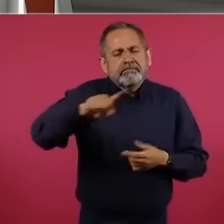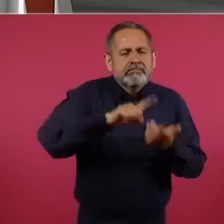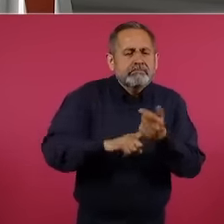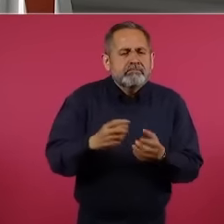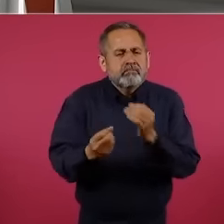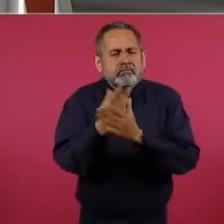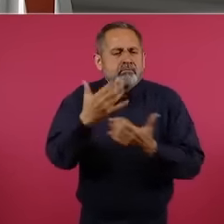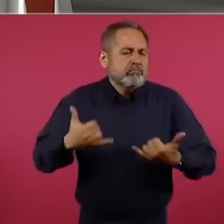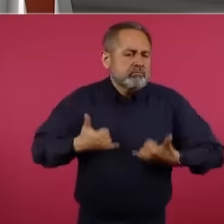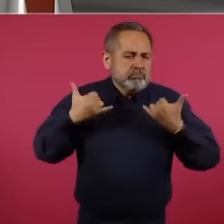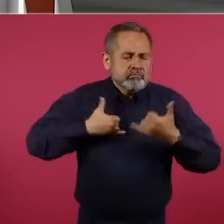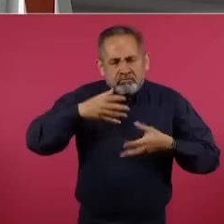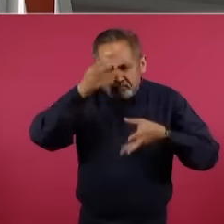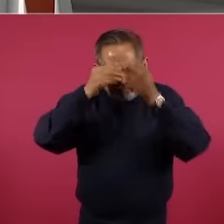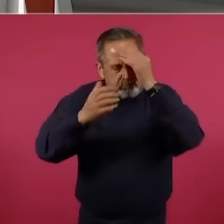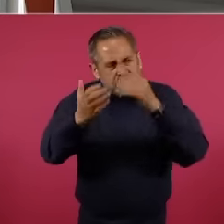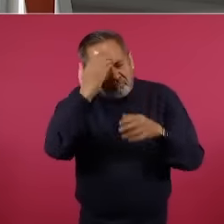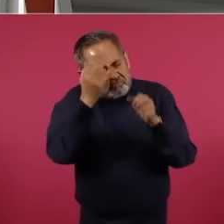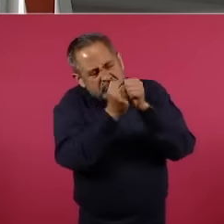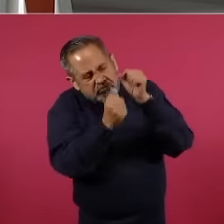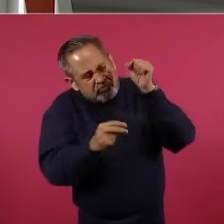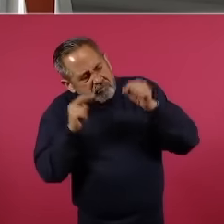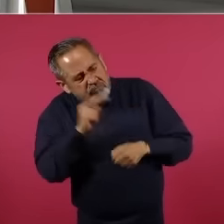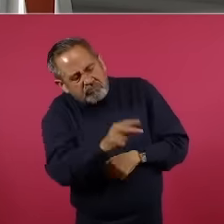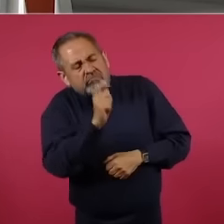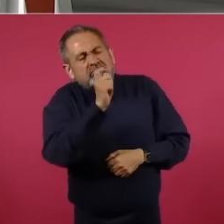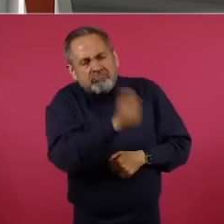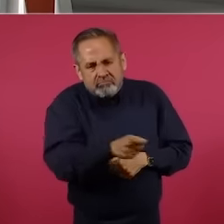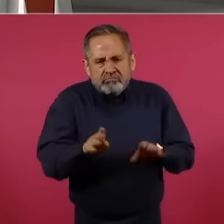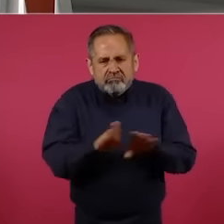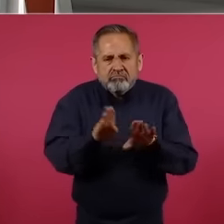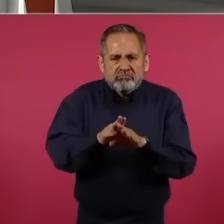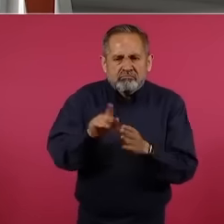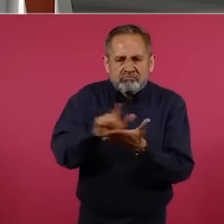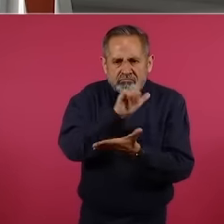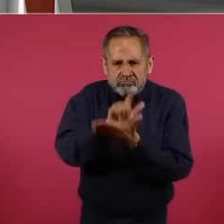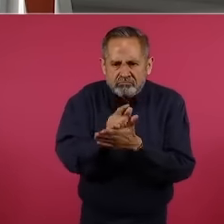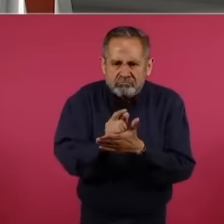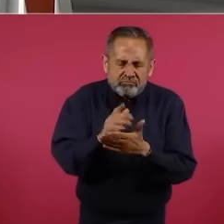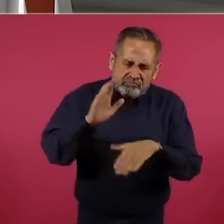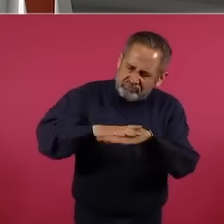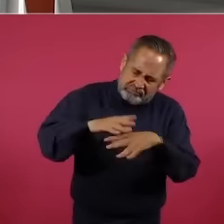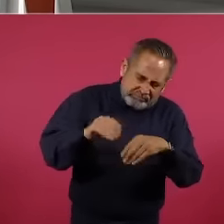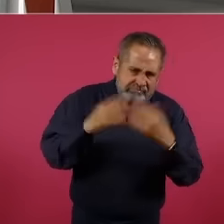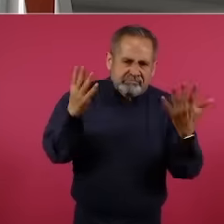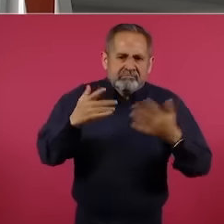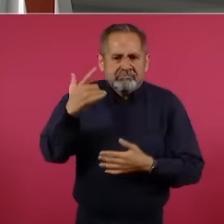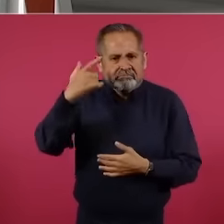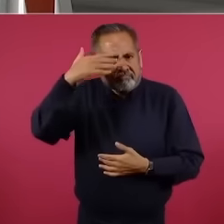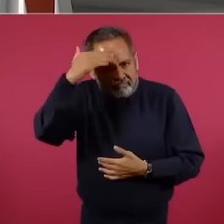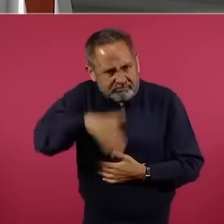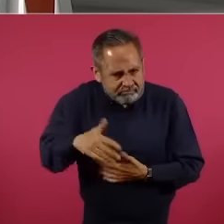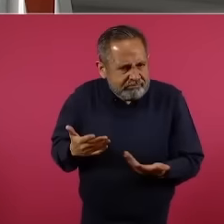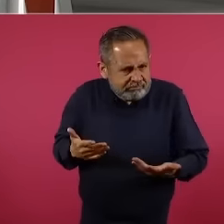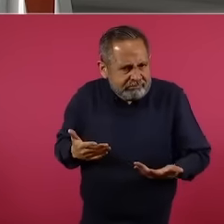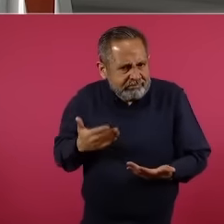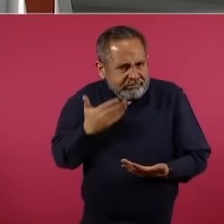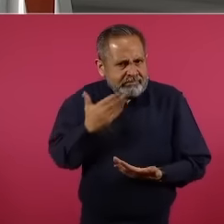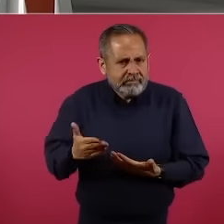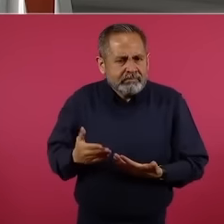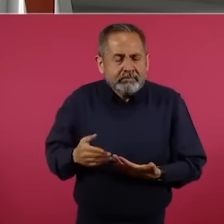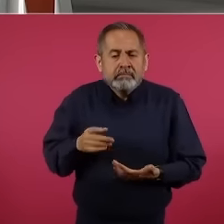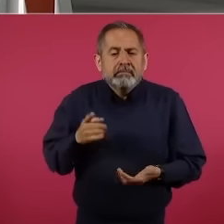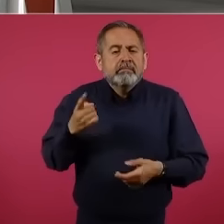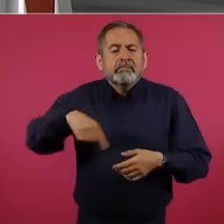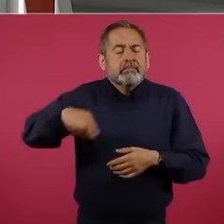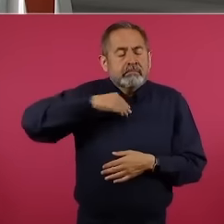los jóvenes, para que conozcan un poco más de qué va esta reforma y que piensen que estamos en